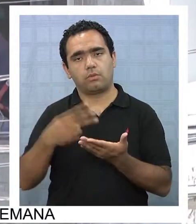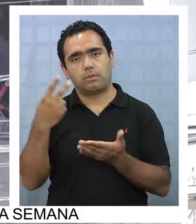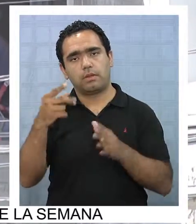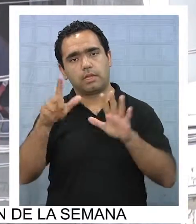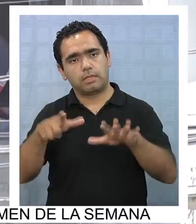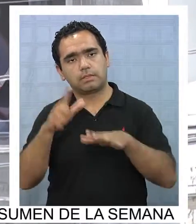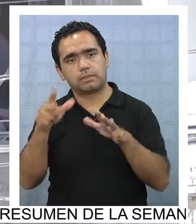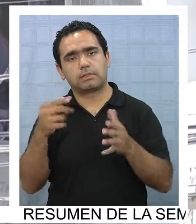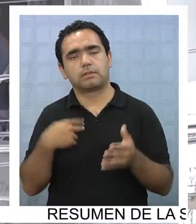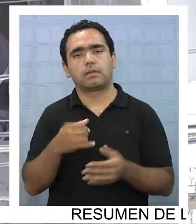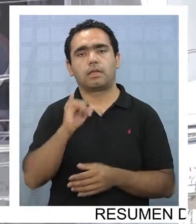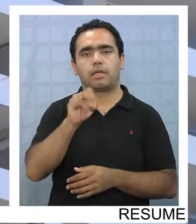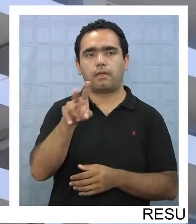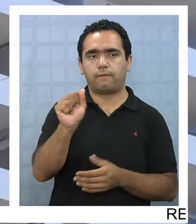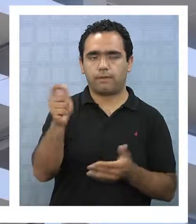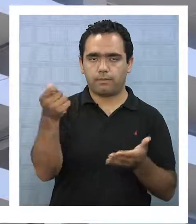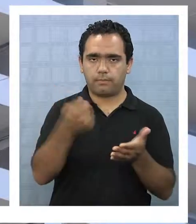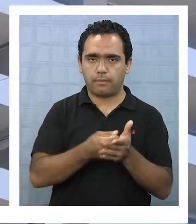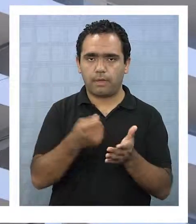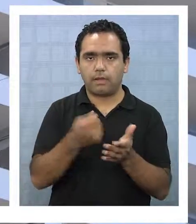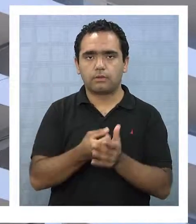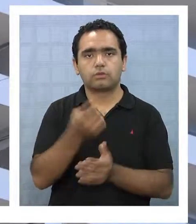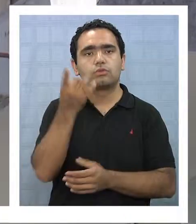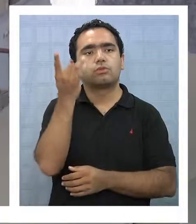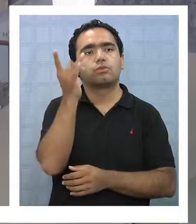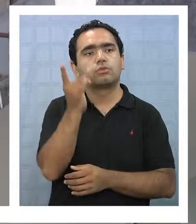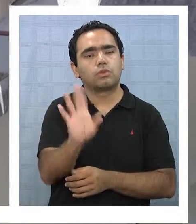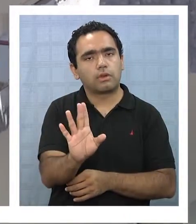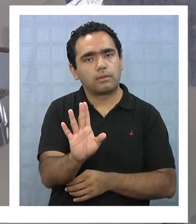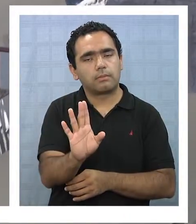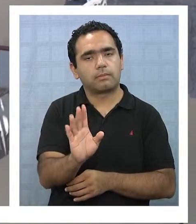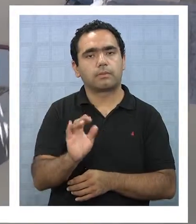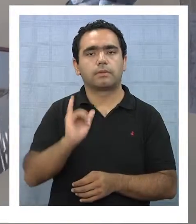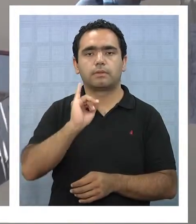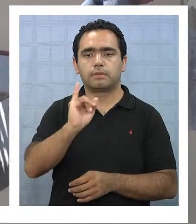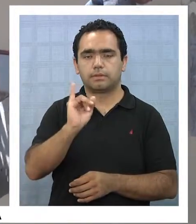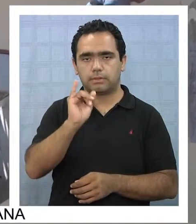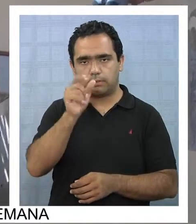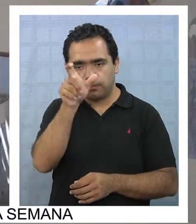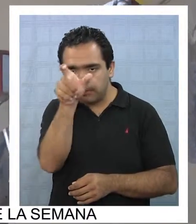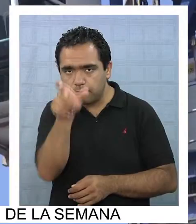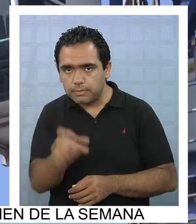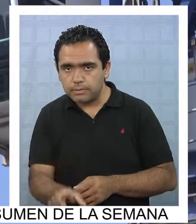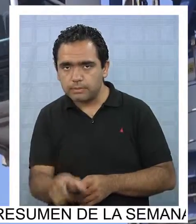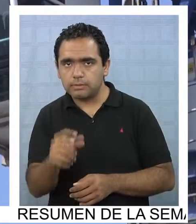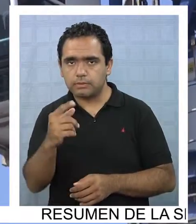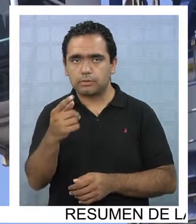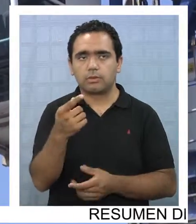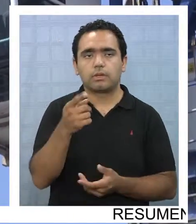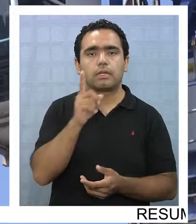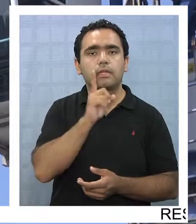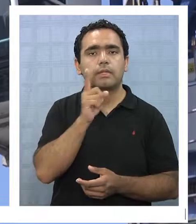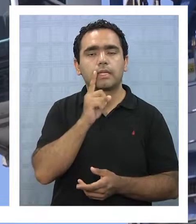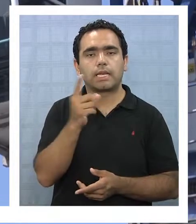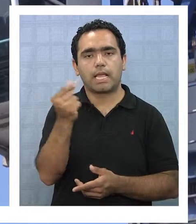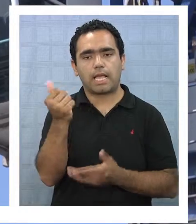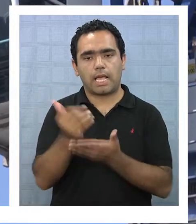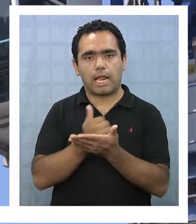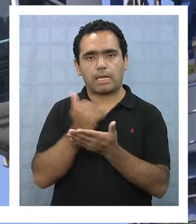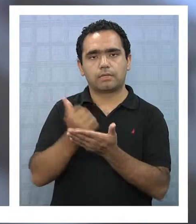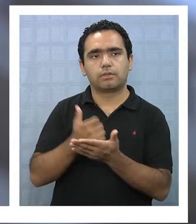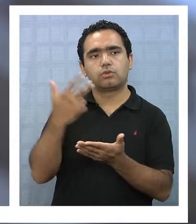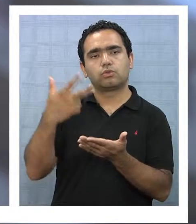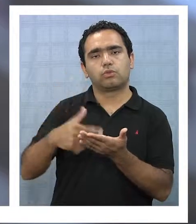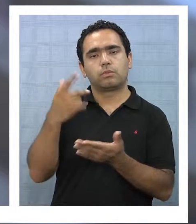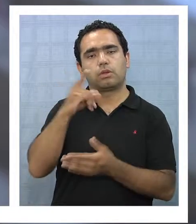el pago de impuestos solo si el contribuyente tiene una ganancia sobre 8.000 unidades de